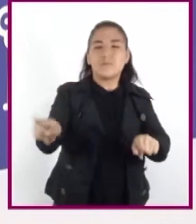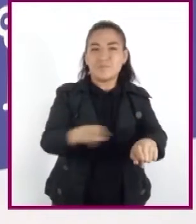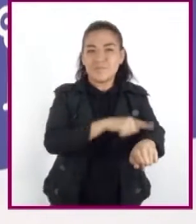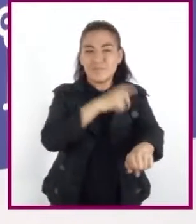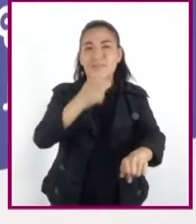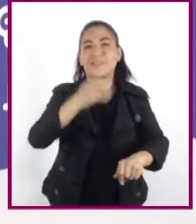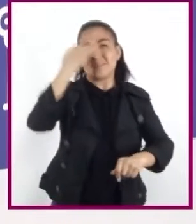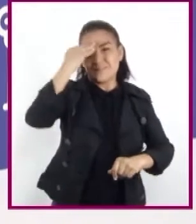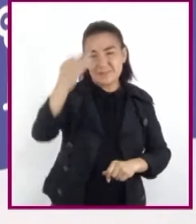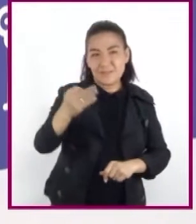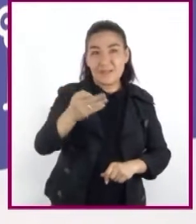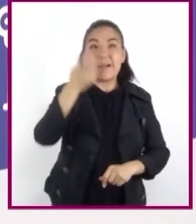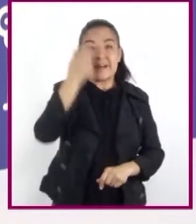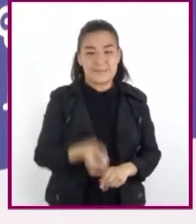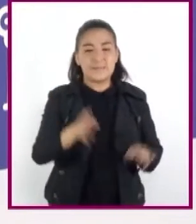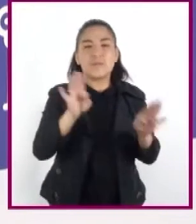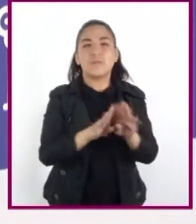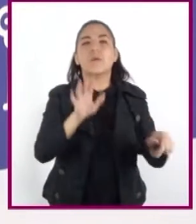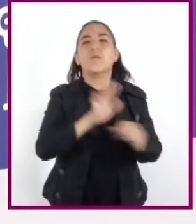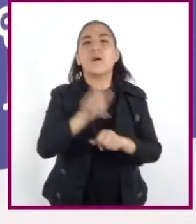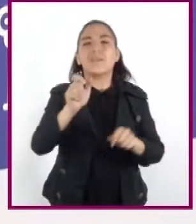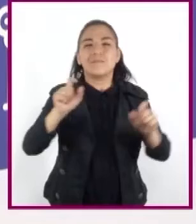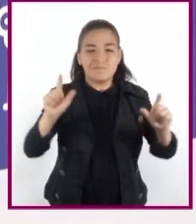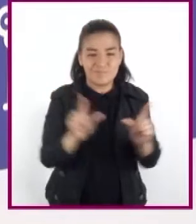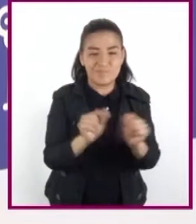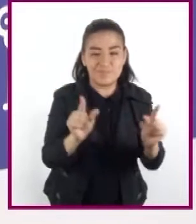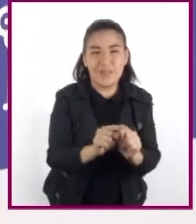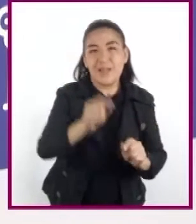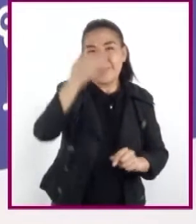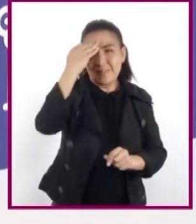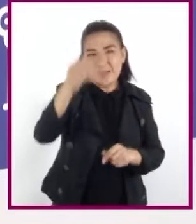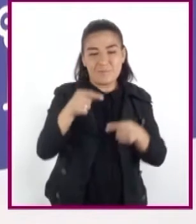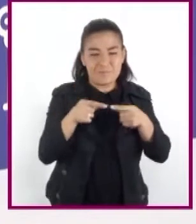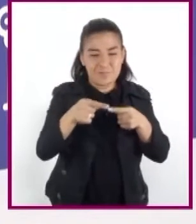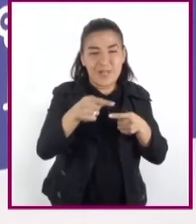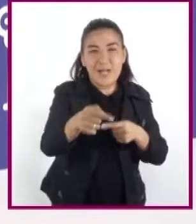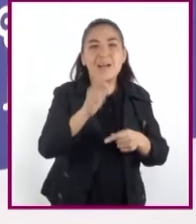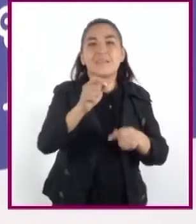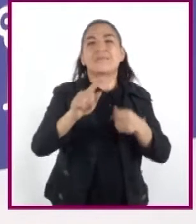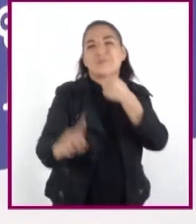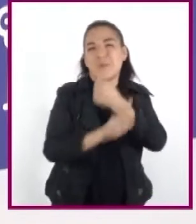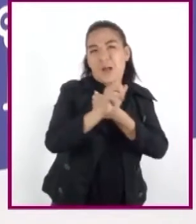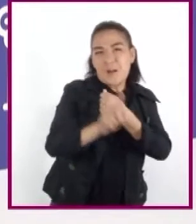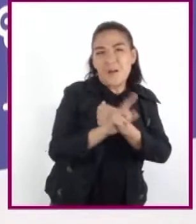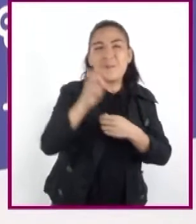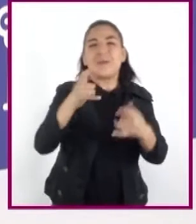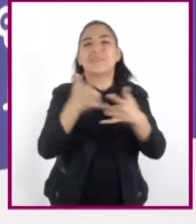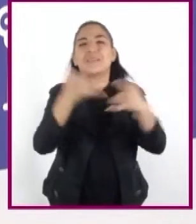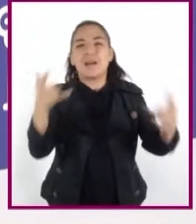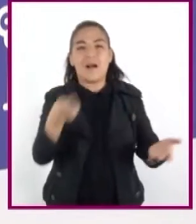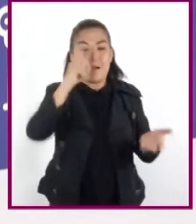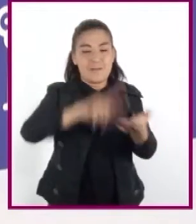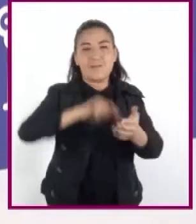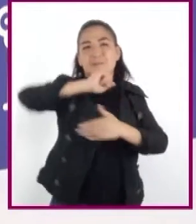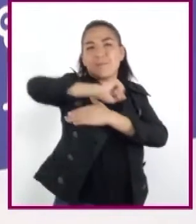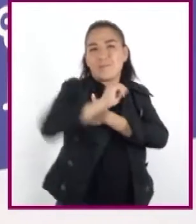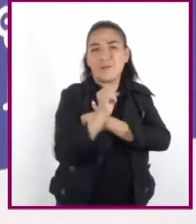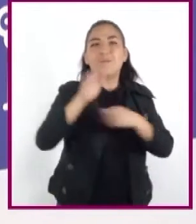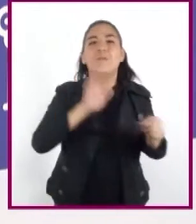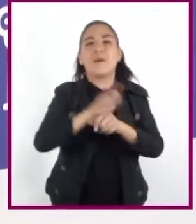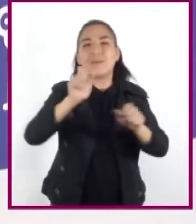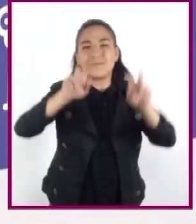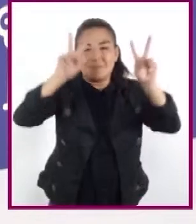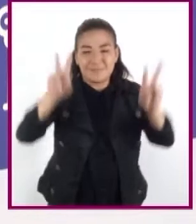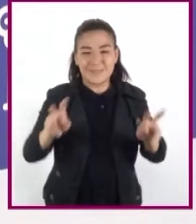etapas, las cuales son unidades temporales que comprenden un conjunto de acontecimientos que guardan características comunes,